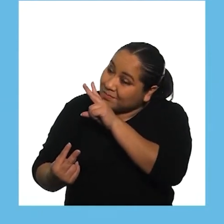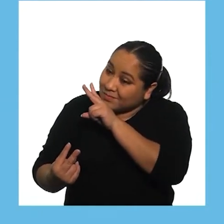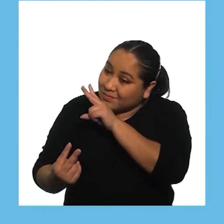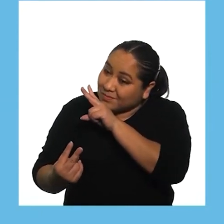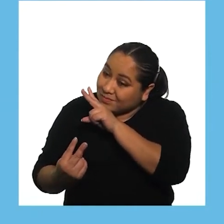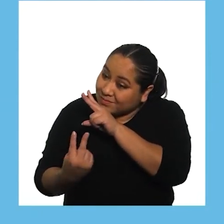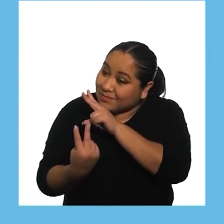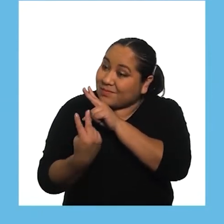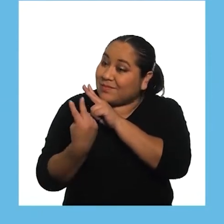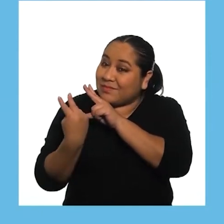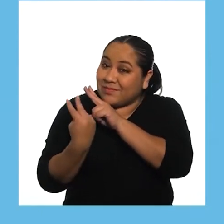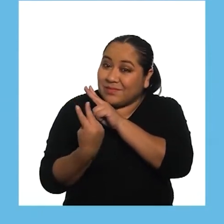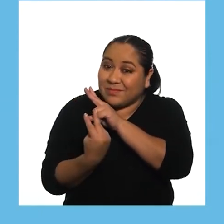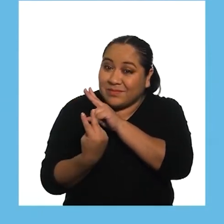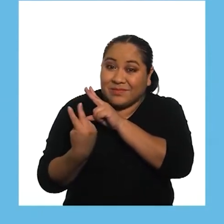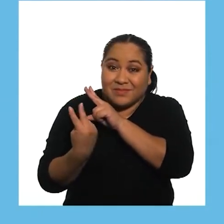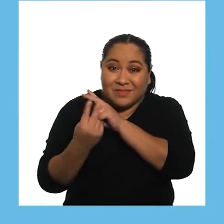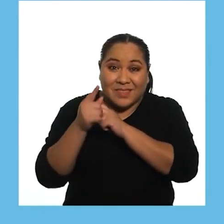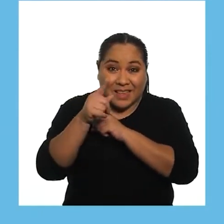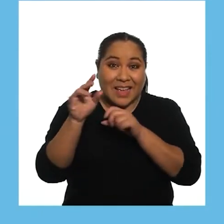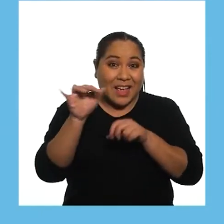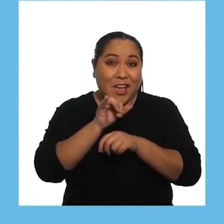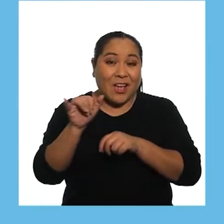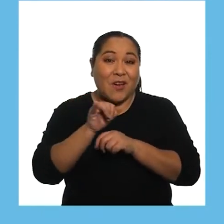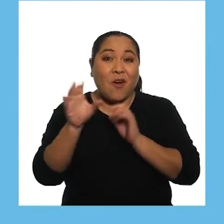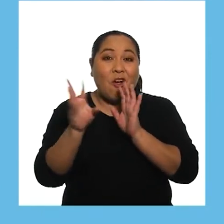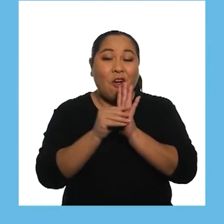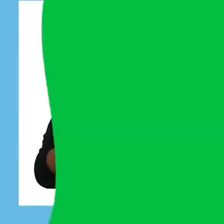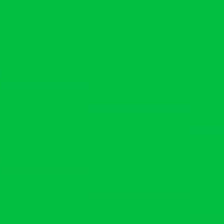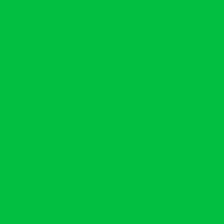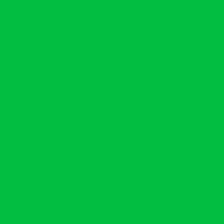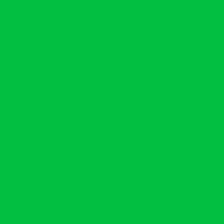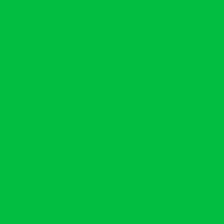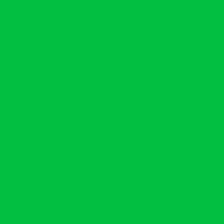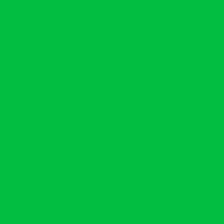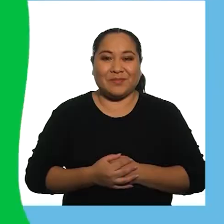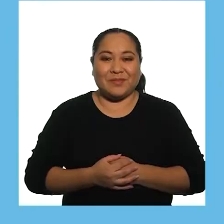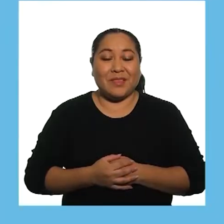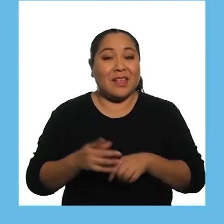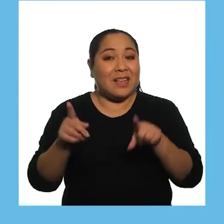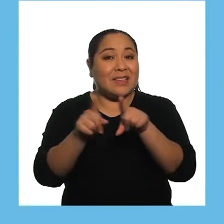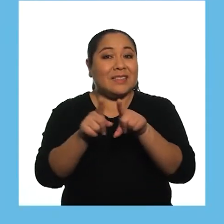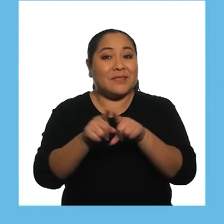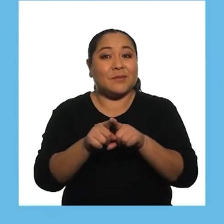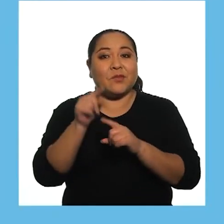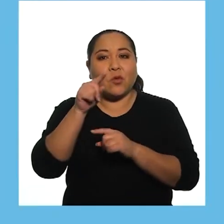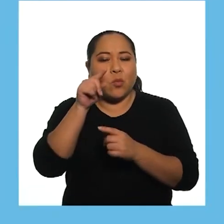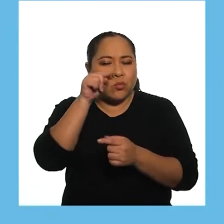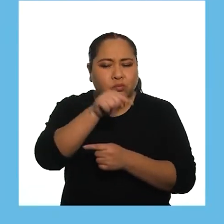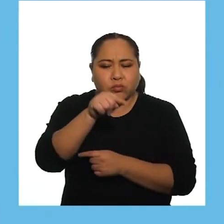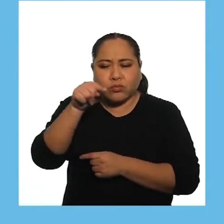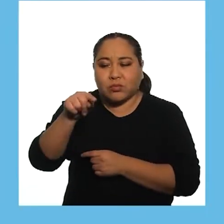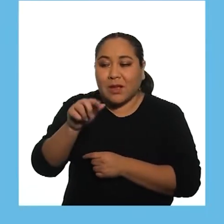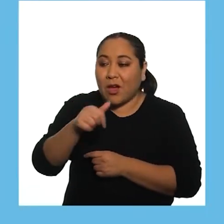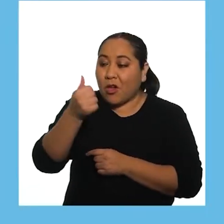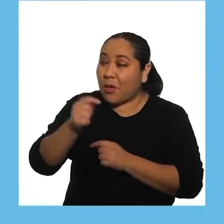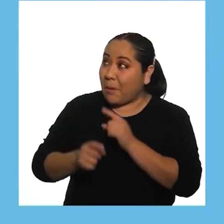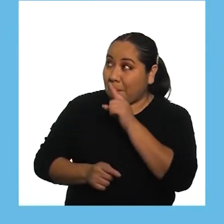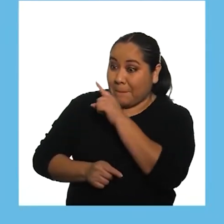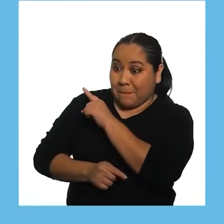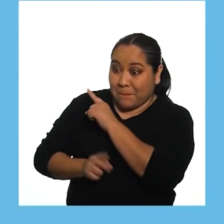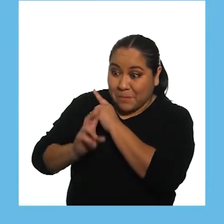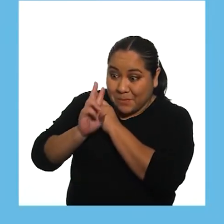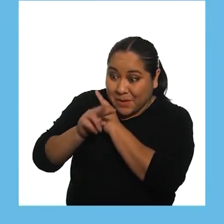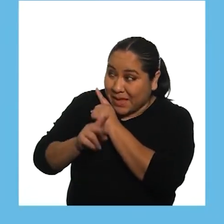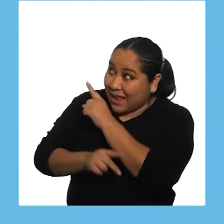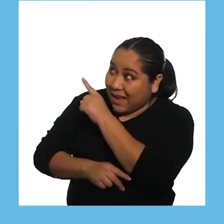para que el bebé intente imitar tu acción También puedes señalar a la